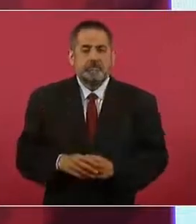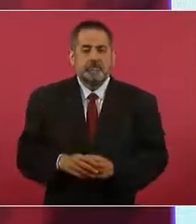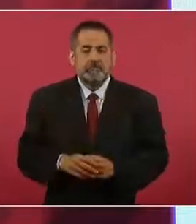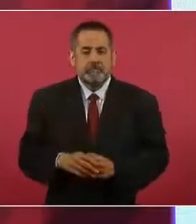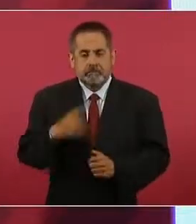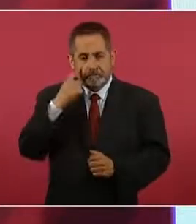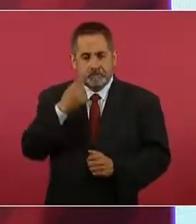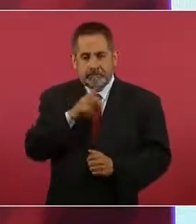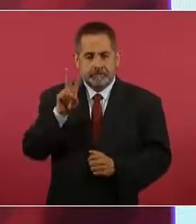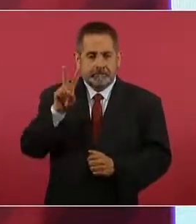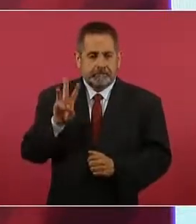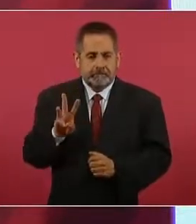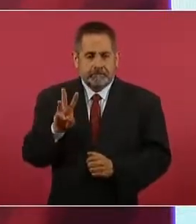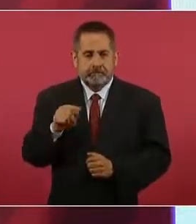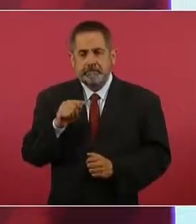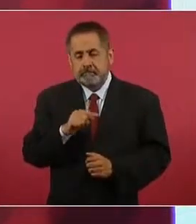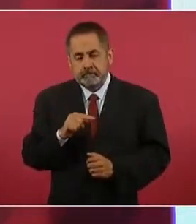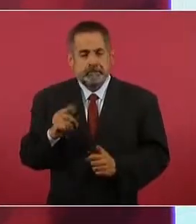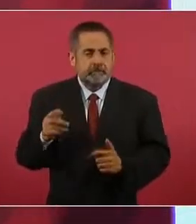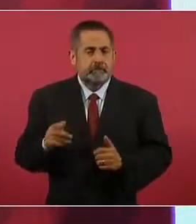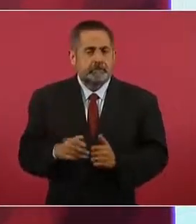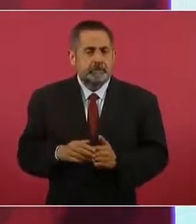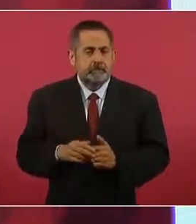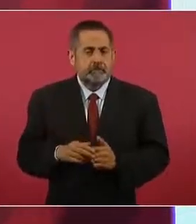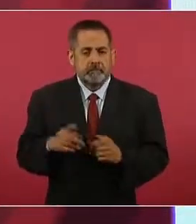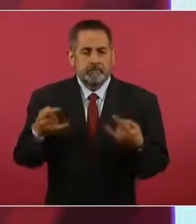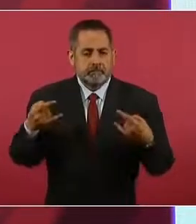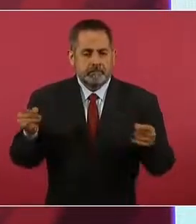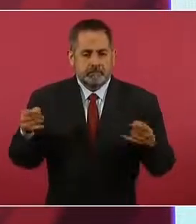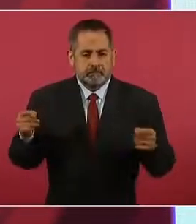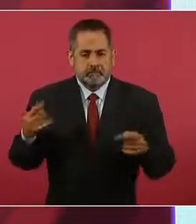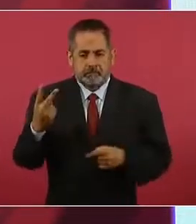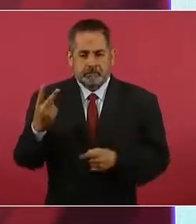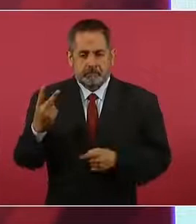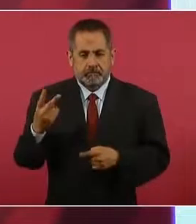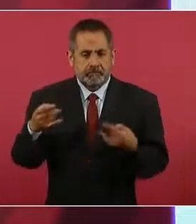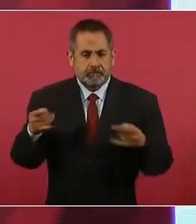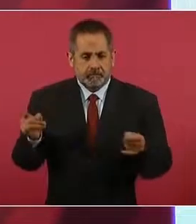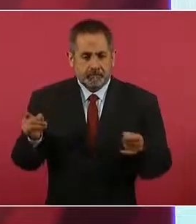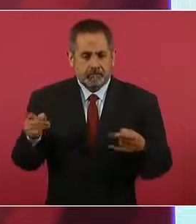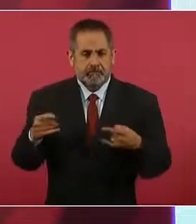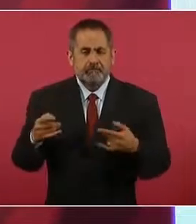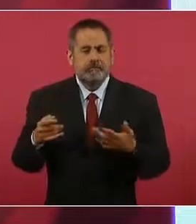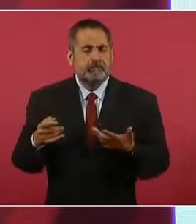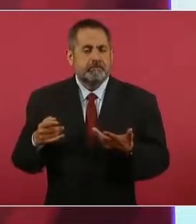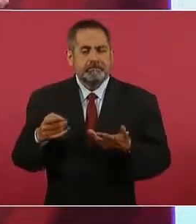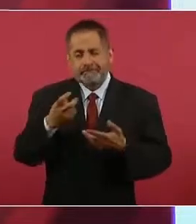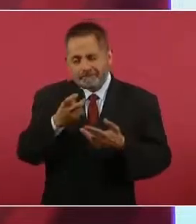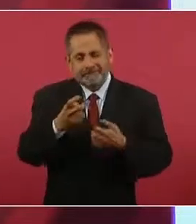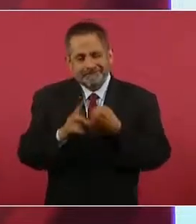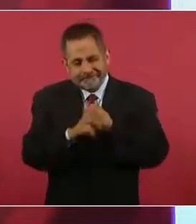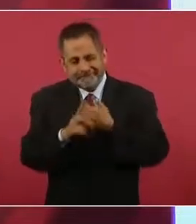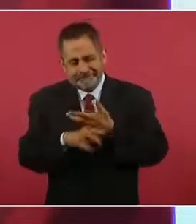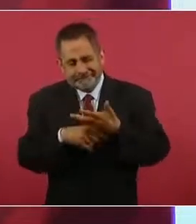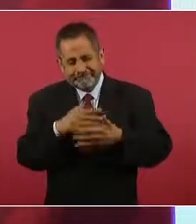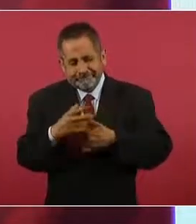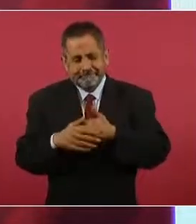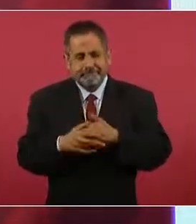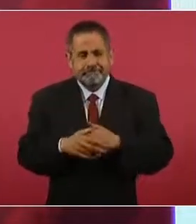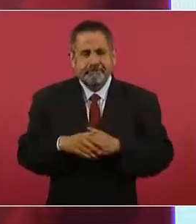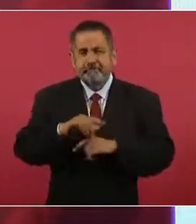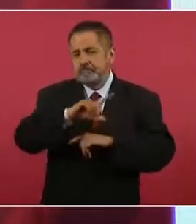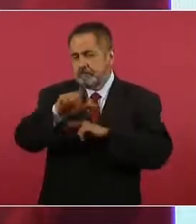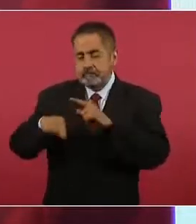Volkswagen. Y eran dos puertas, tenía problemas y a partir de ahí ya se